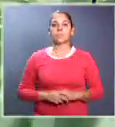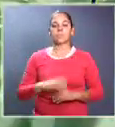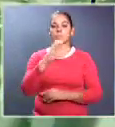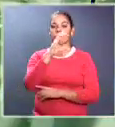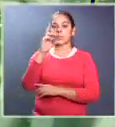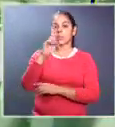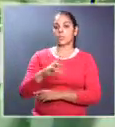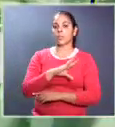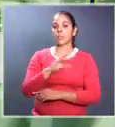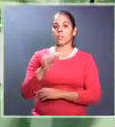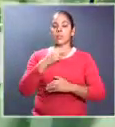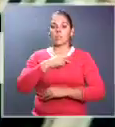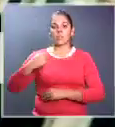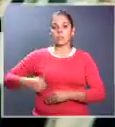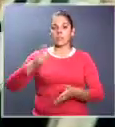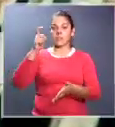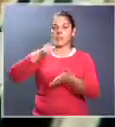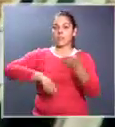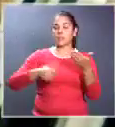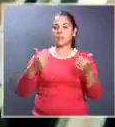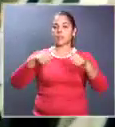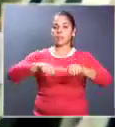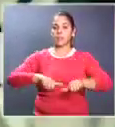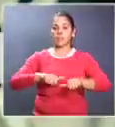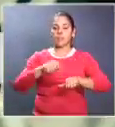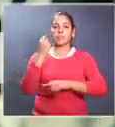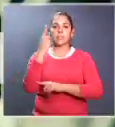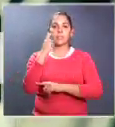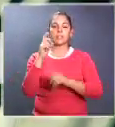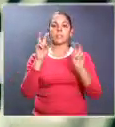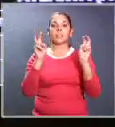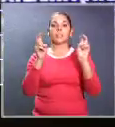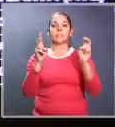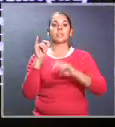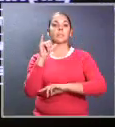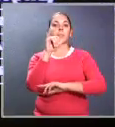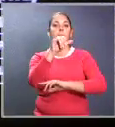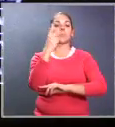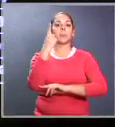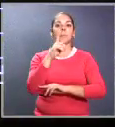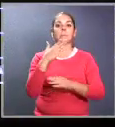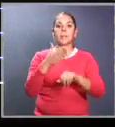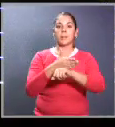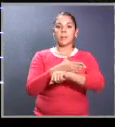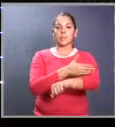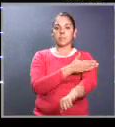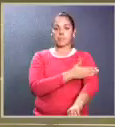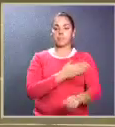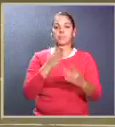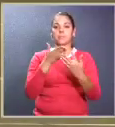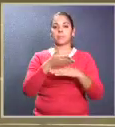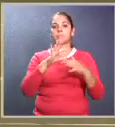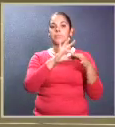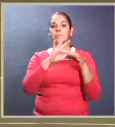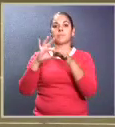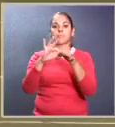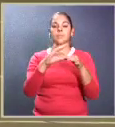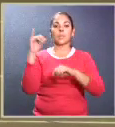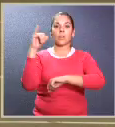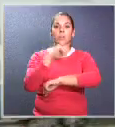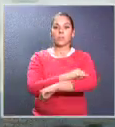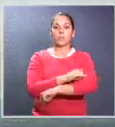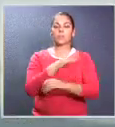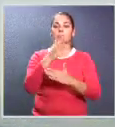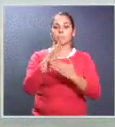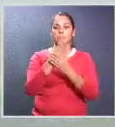Costa Rica y China firmaron un memorando de entendimiento relativo a aviación civil para favorecer, mediante conexiones, los vuelos entre ambos